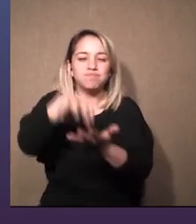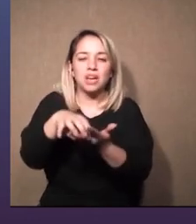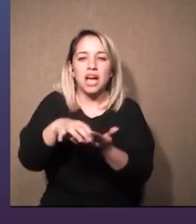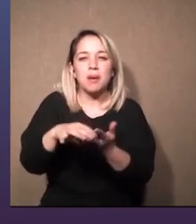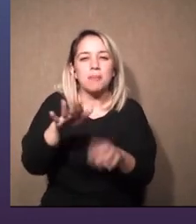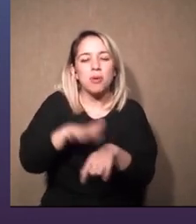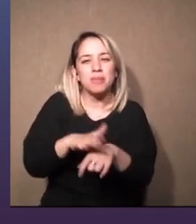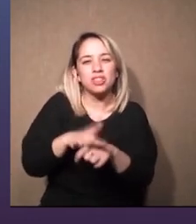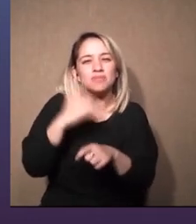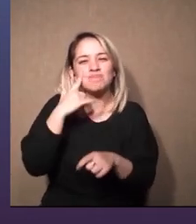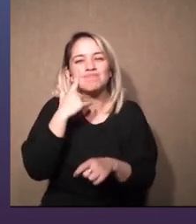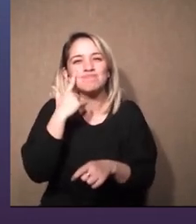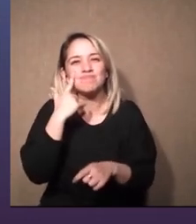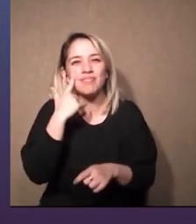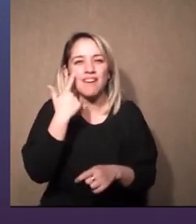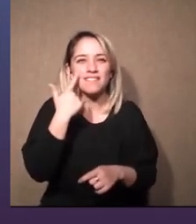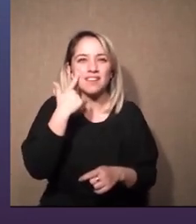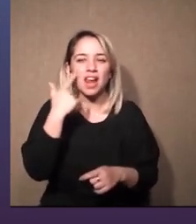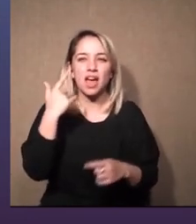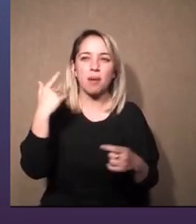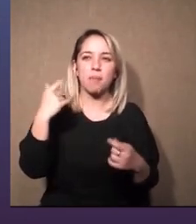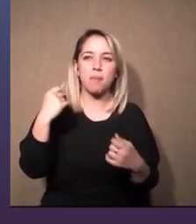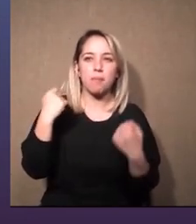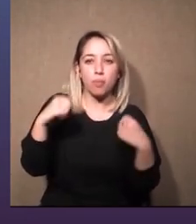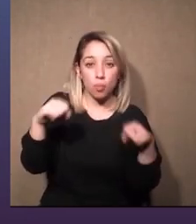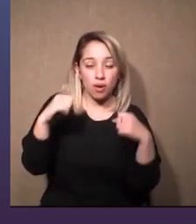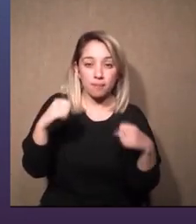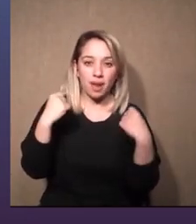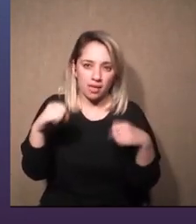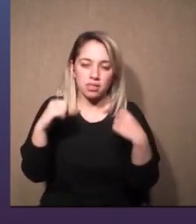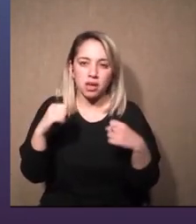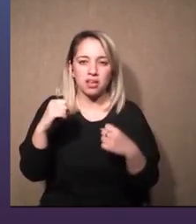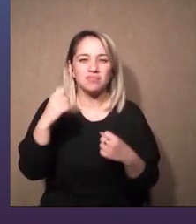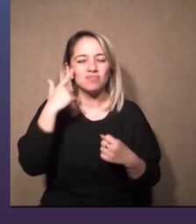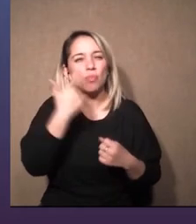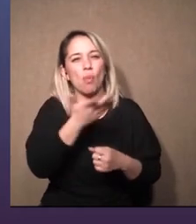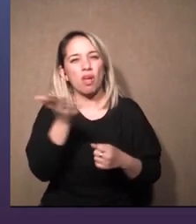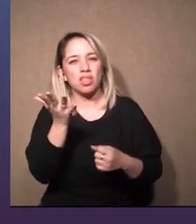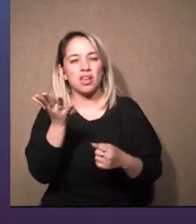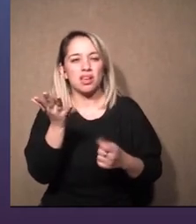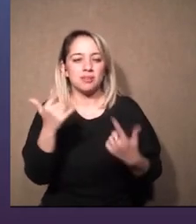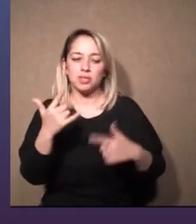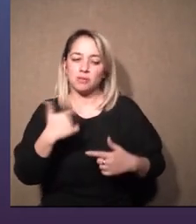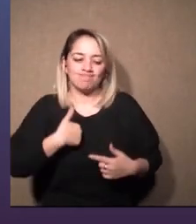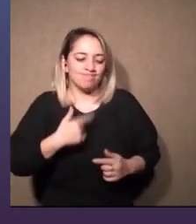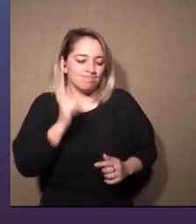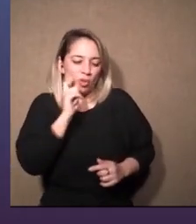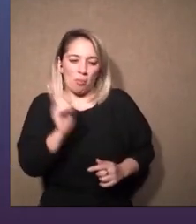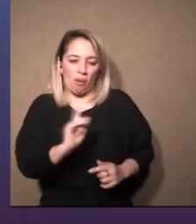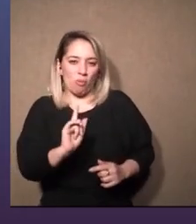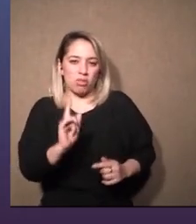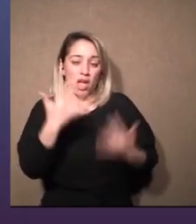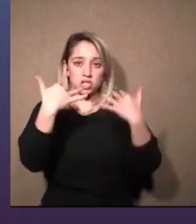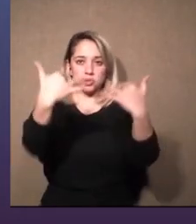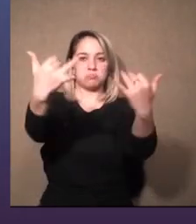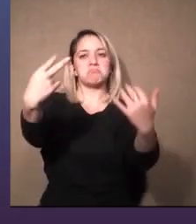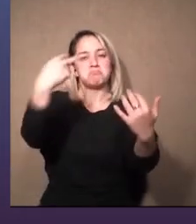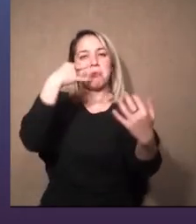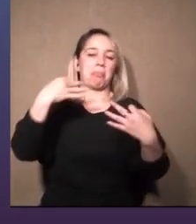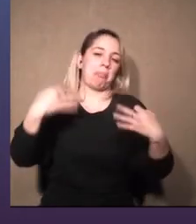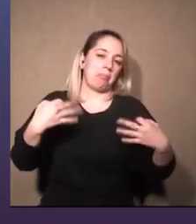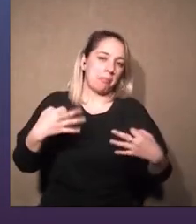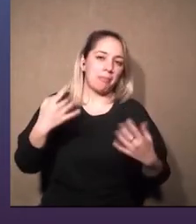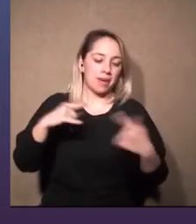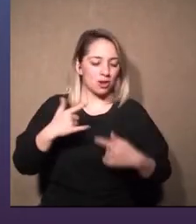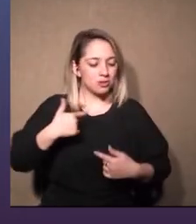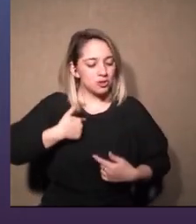no quedó conforme y que el espectador funciona para el público funciona pero no era lo que esa persona se imaginaba y